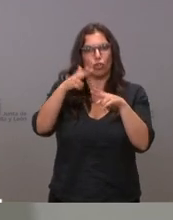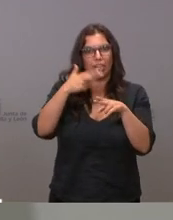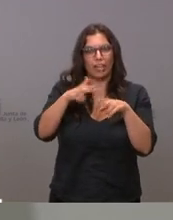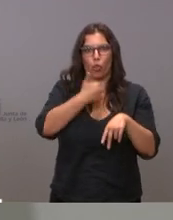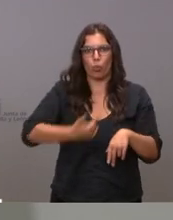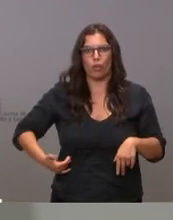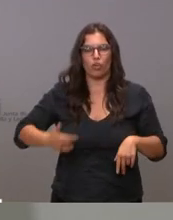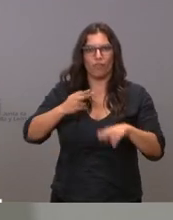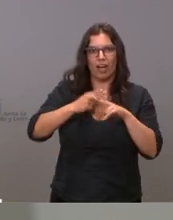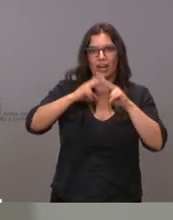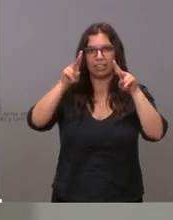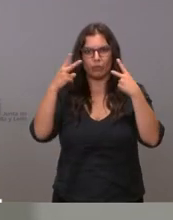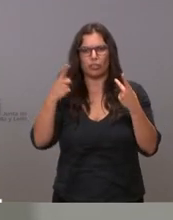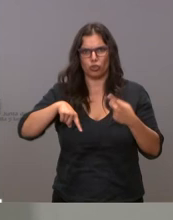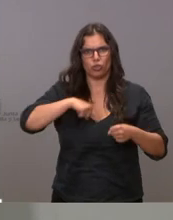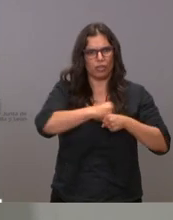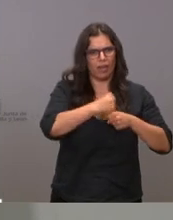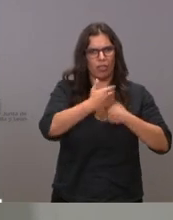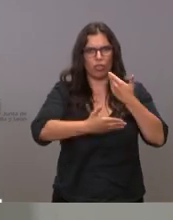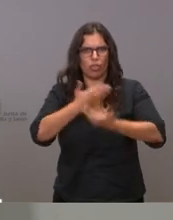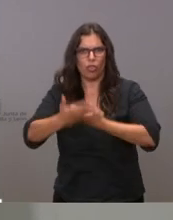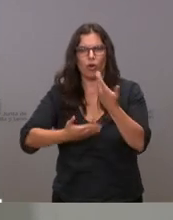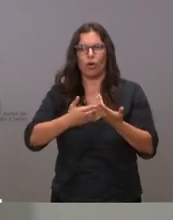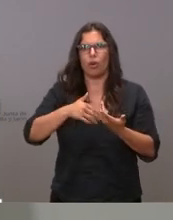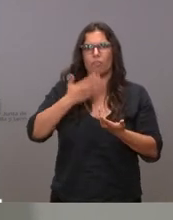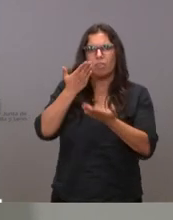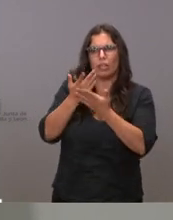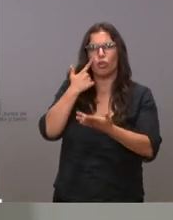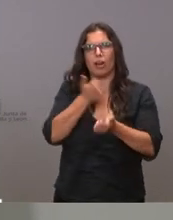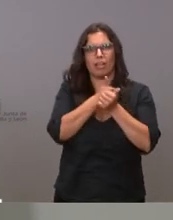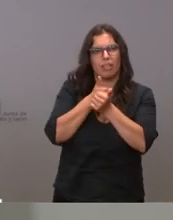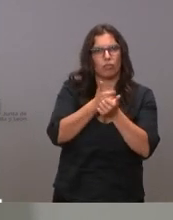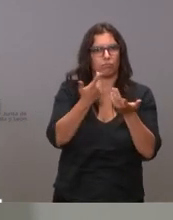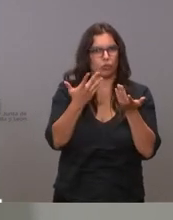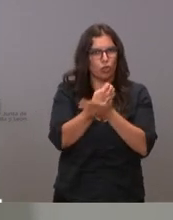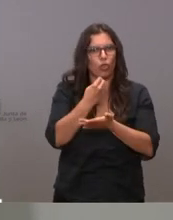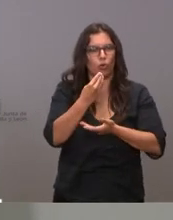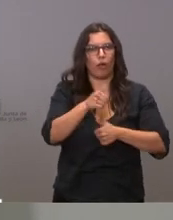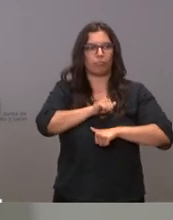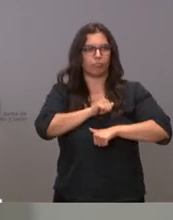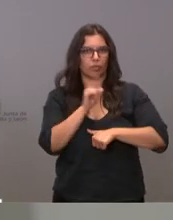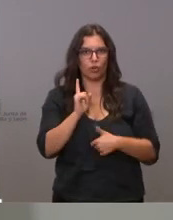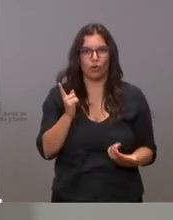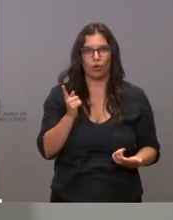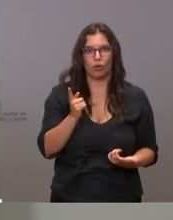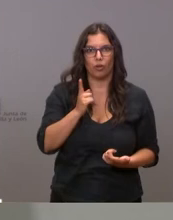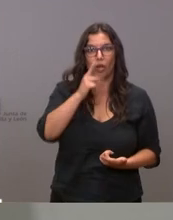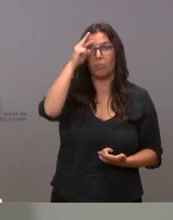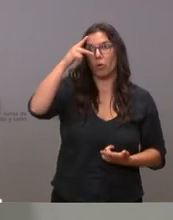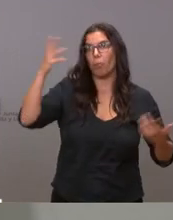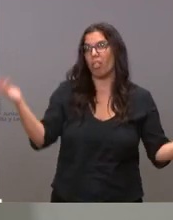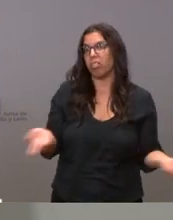hemos estado implementando las medidas solicitando a los hosteleradores que no nos preocupaba yo no creo que haya salido